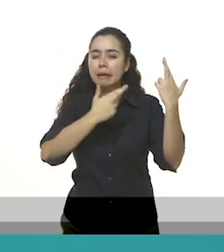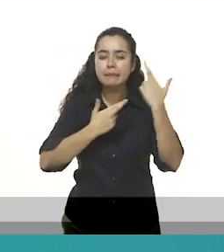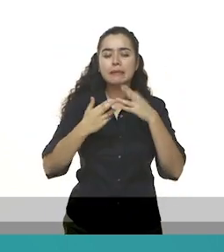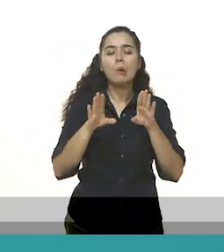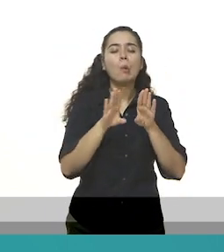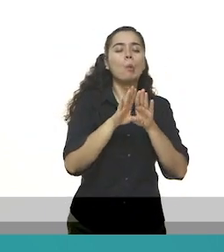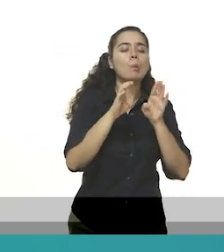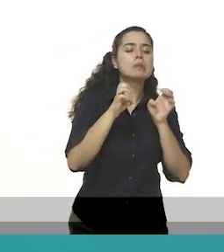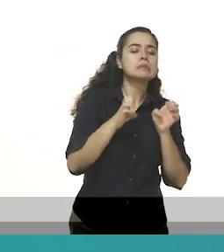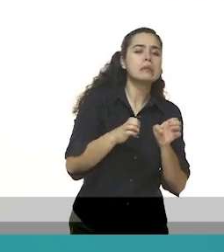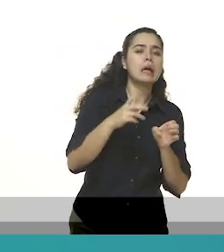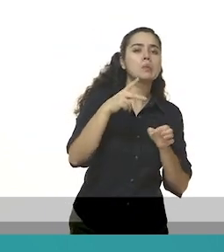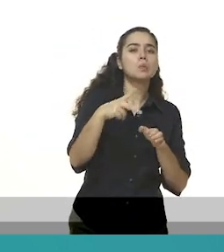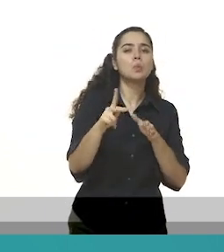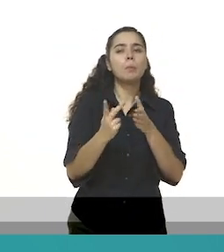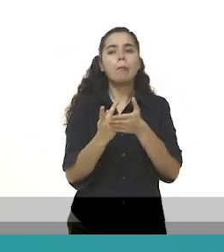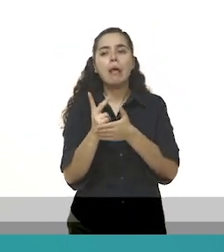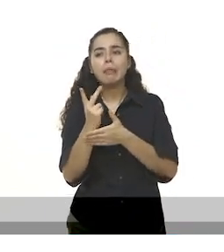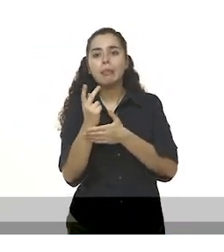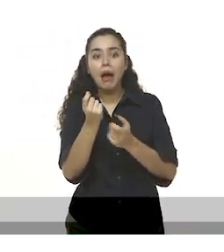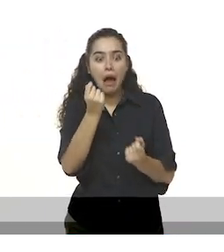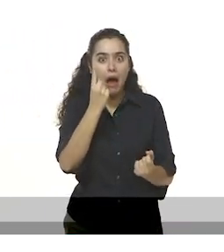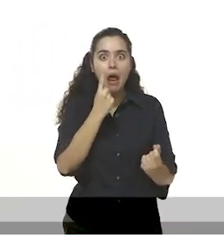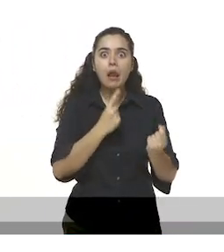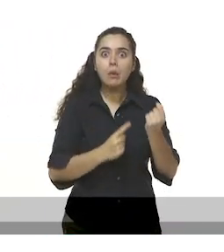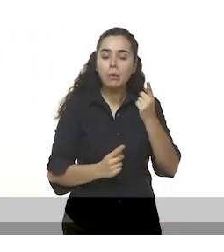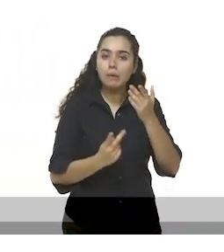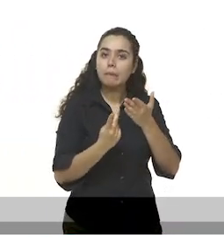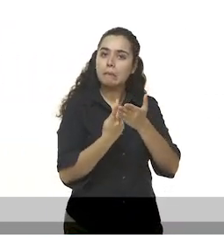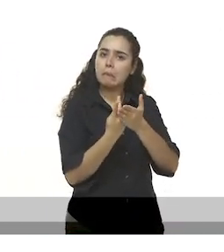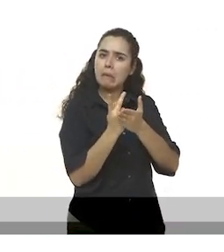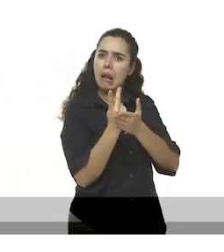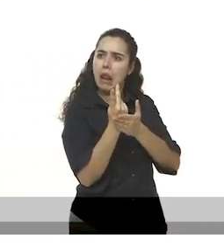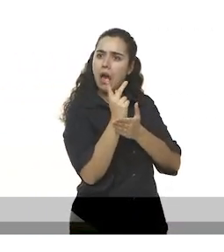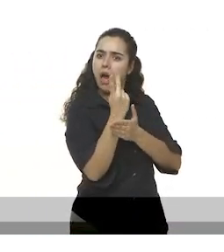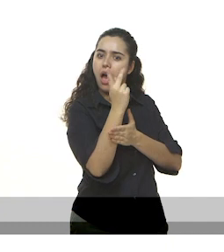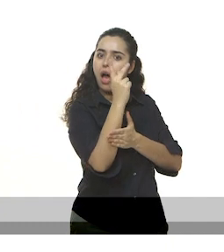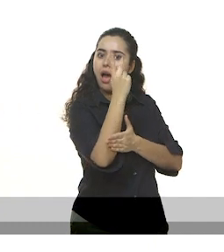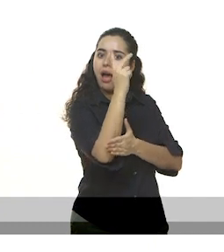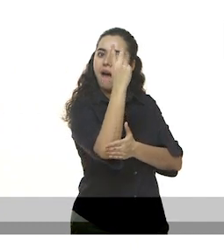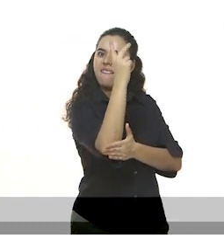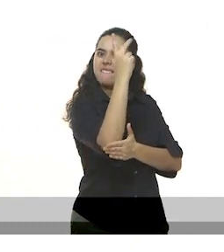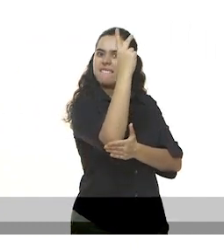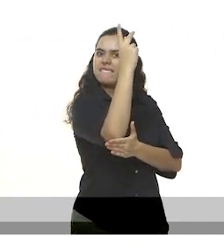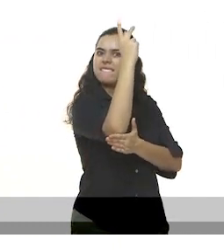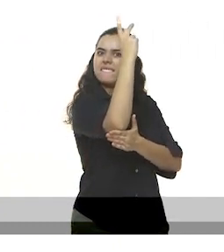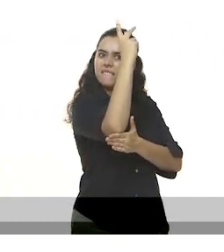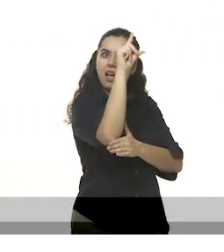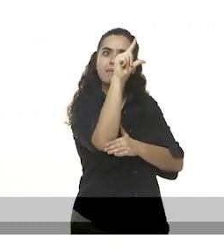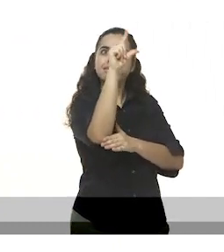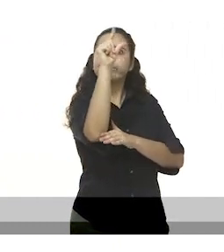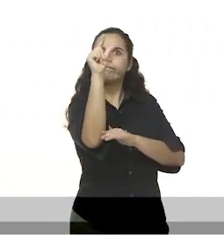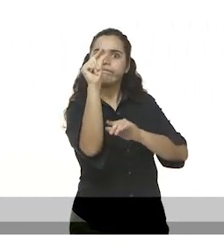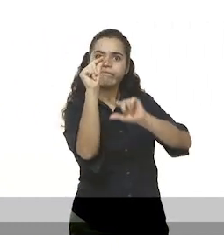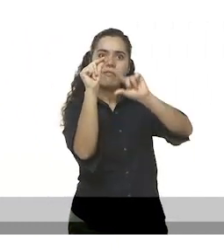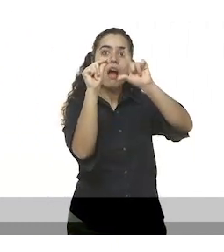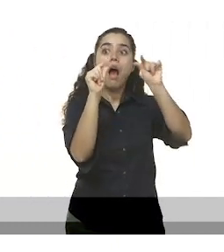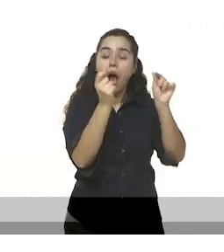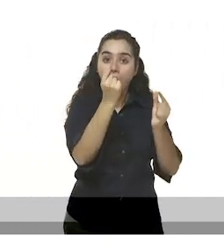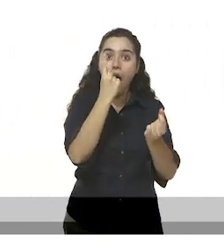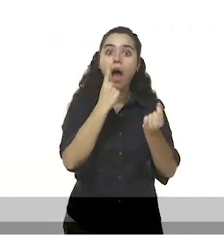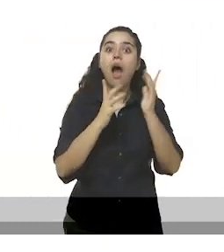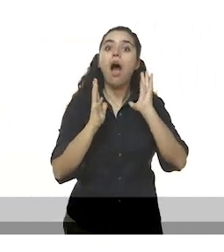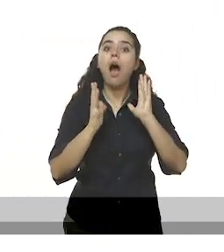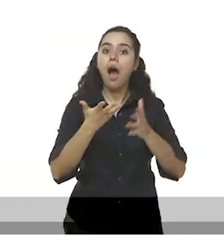equipos para ver cómo se encontraba su plantita. La planta de algunos equipos había crecido bastante. Incluso a algunos ya